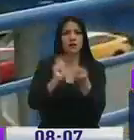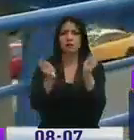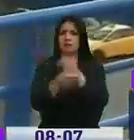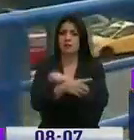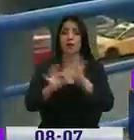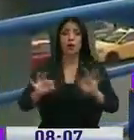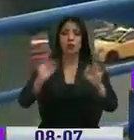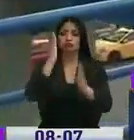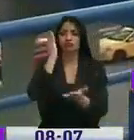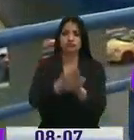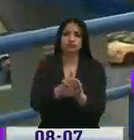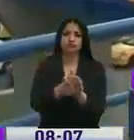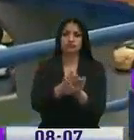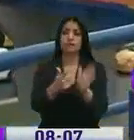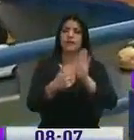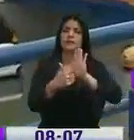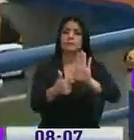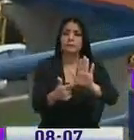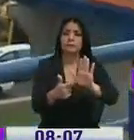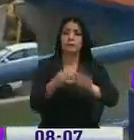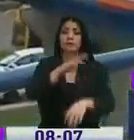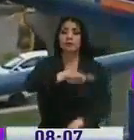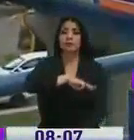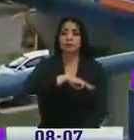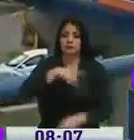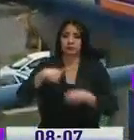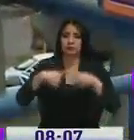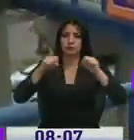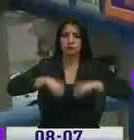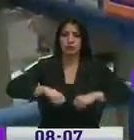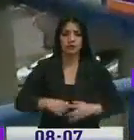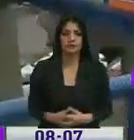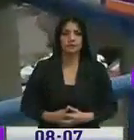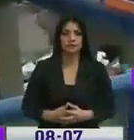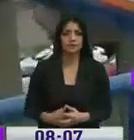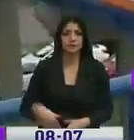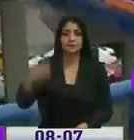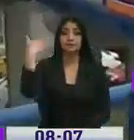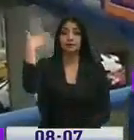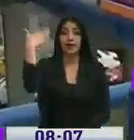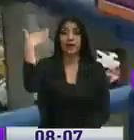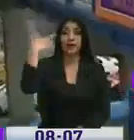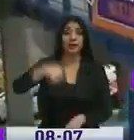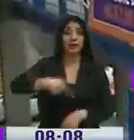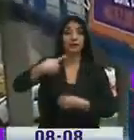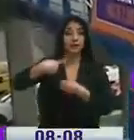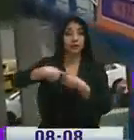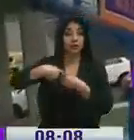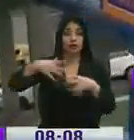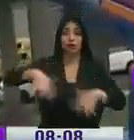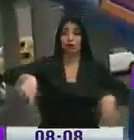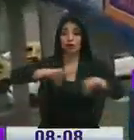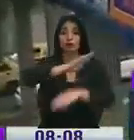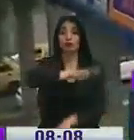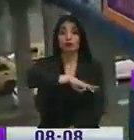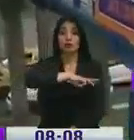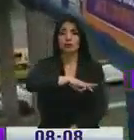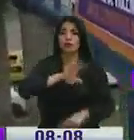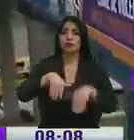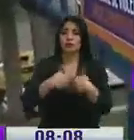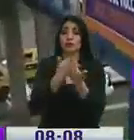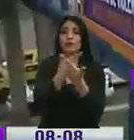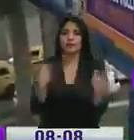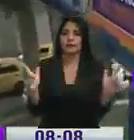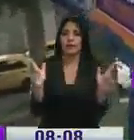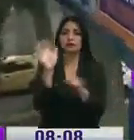justamente dándole ejemplo desde el municipio de Quito. La alcaldía del distrito metropolitano va a ser un espacio libre